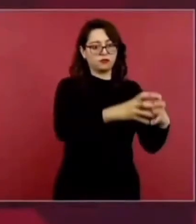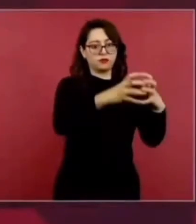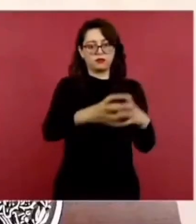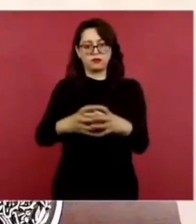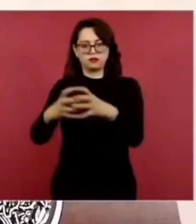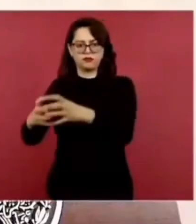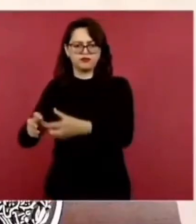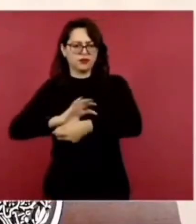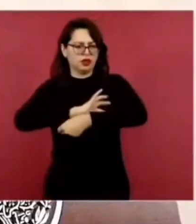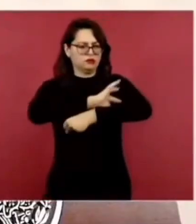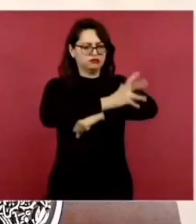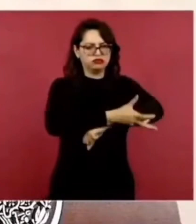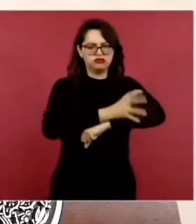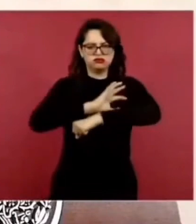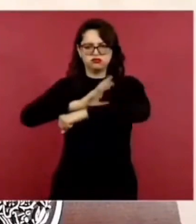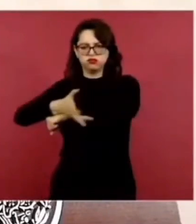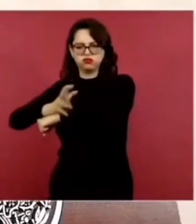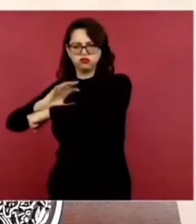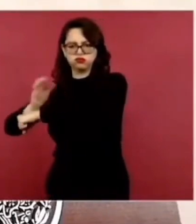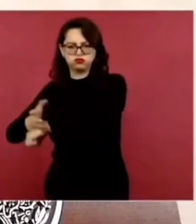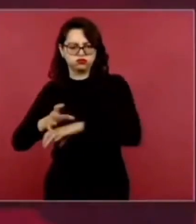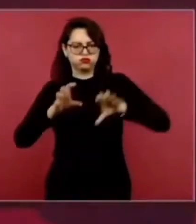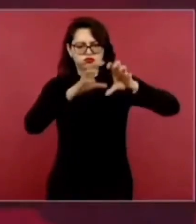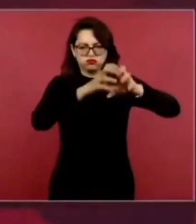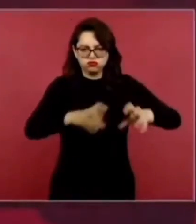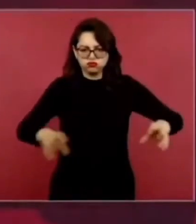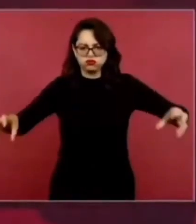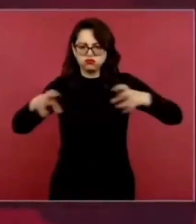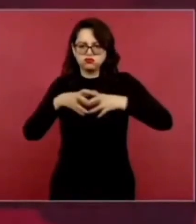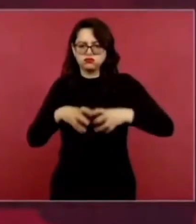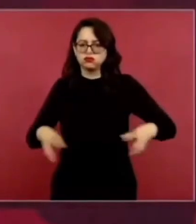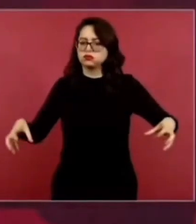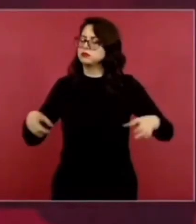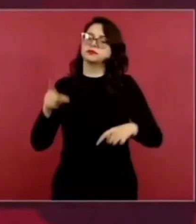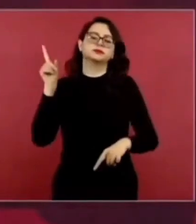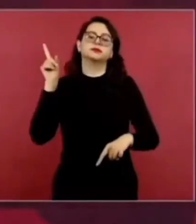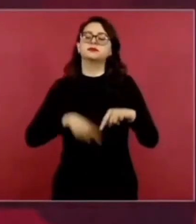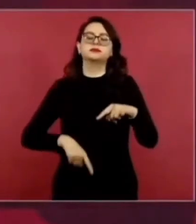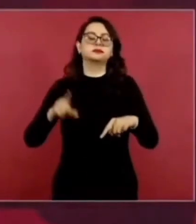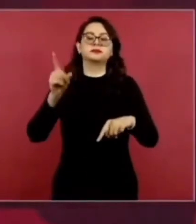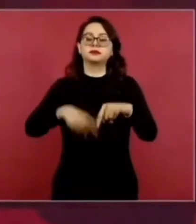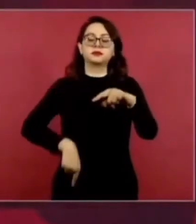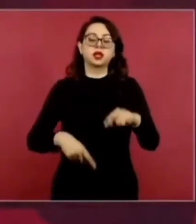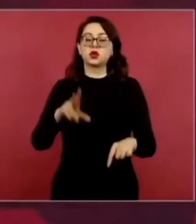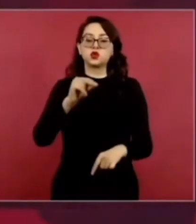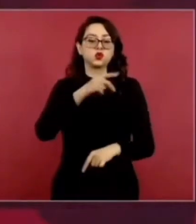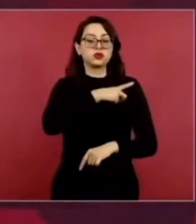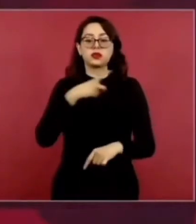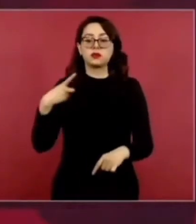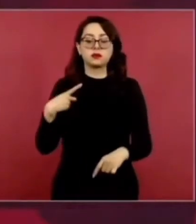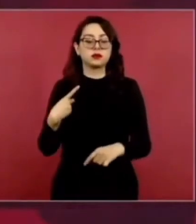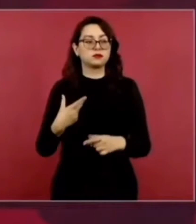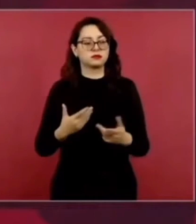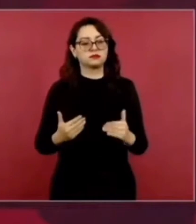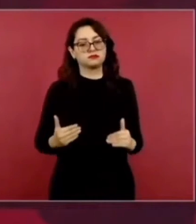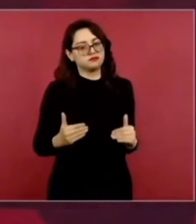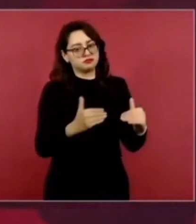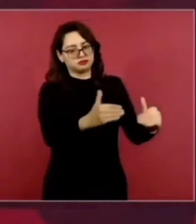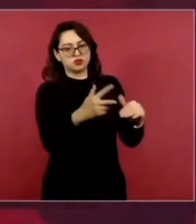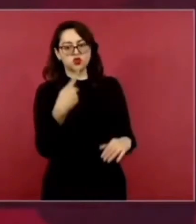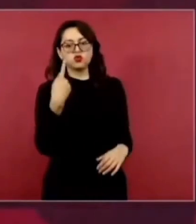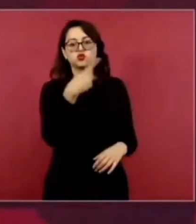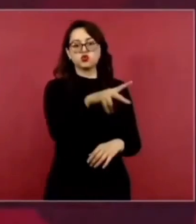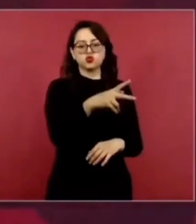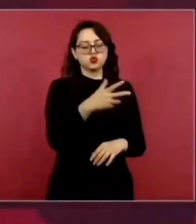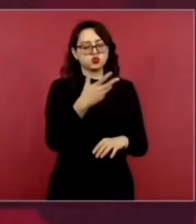invadir la parte que es de México, que es nuestro territorio. Pero